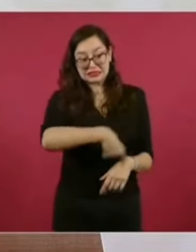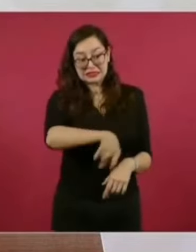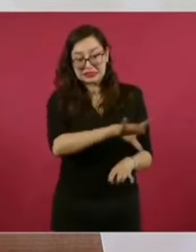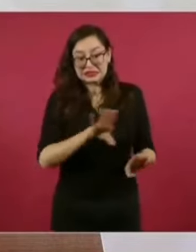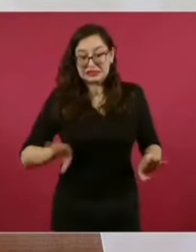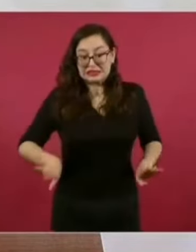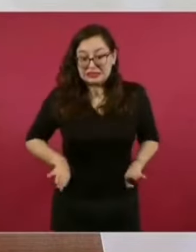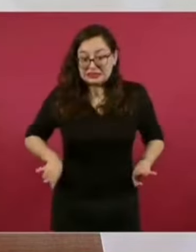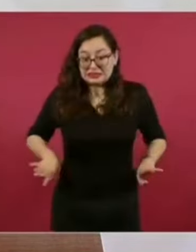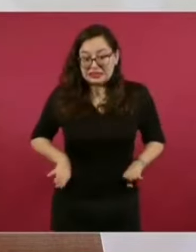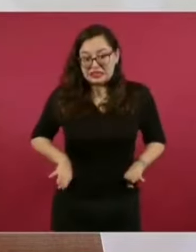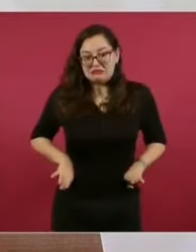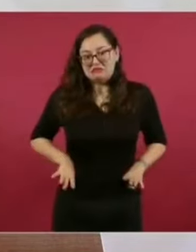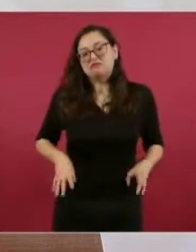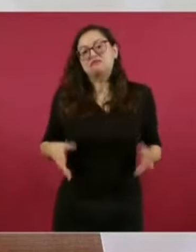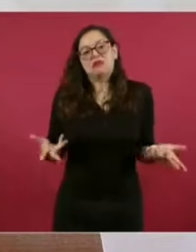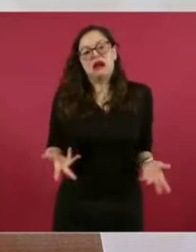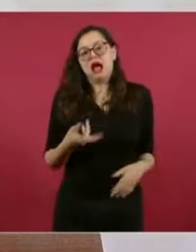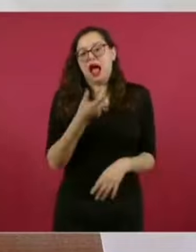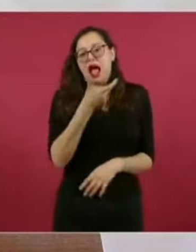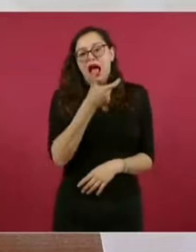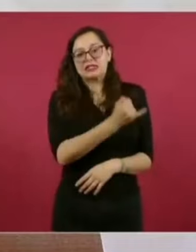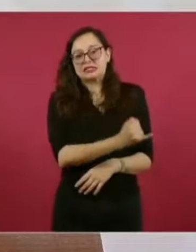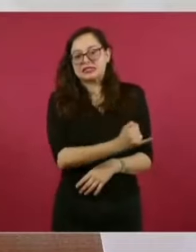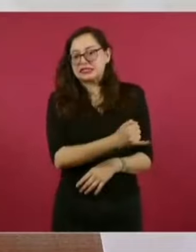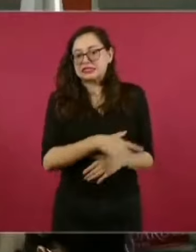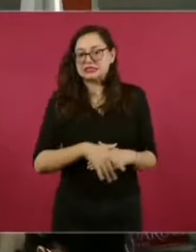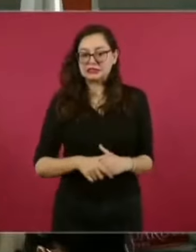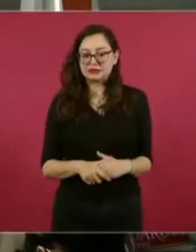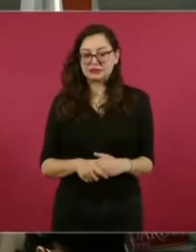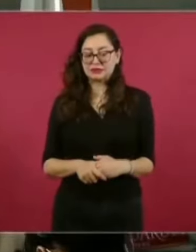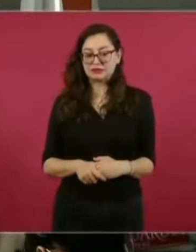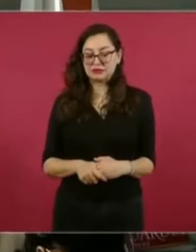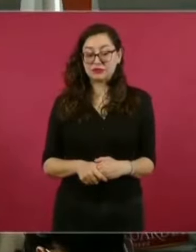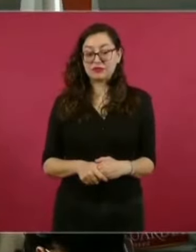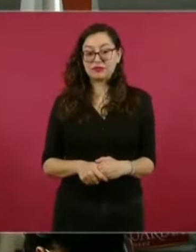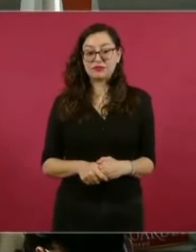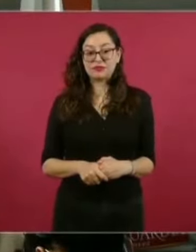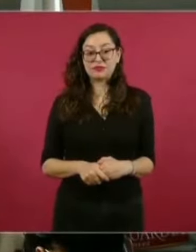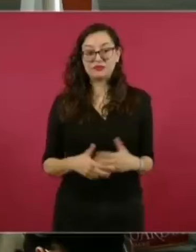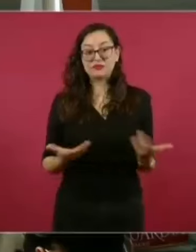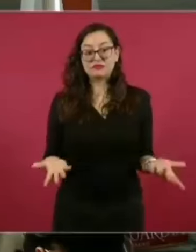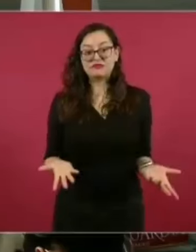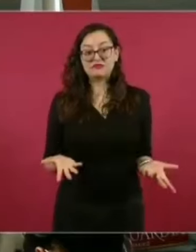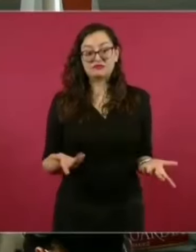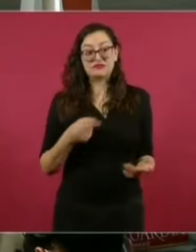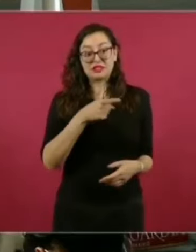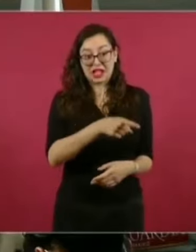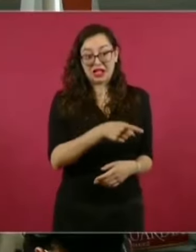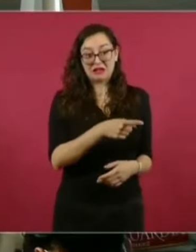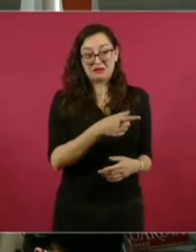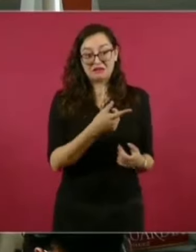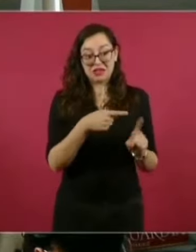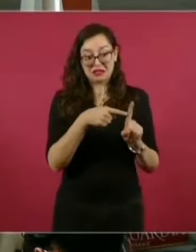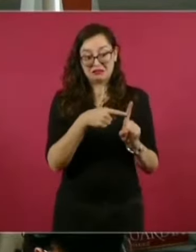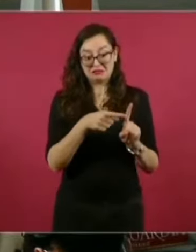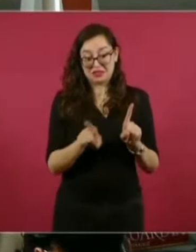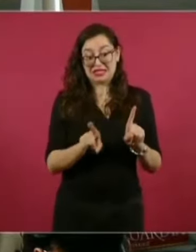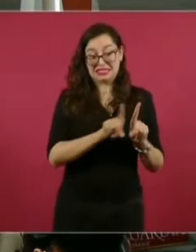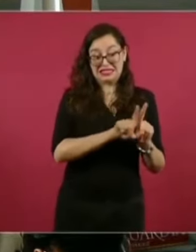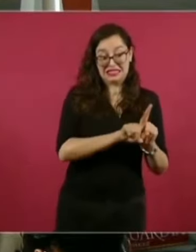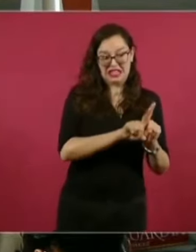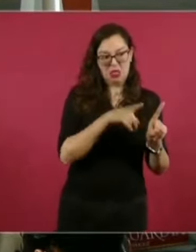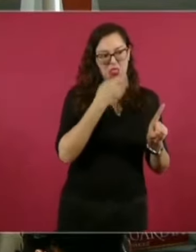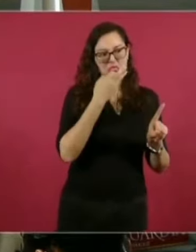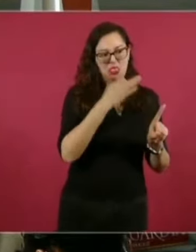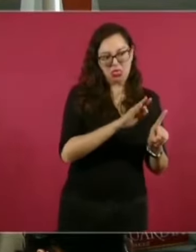naturaleza, Aguilar traicionó a Salinas, y